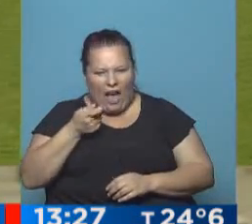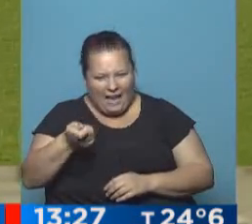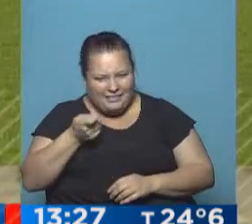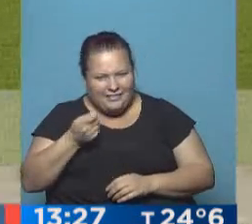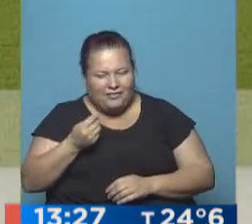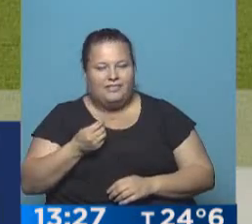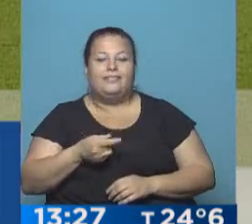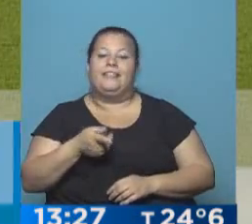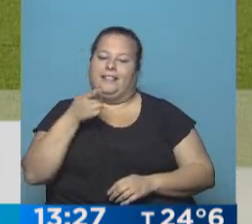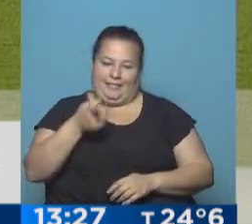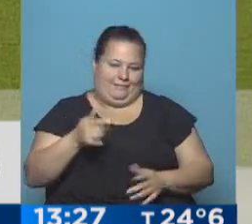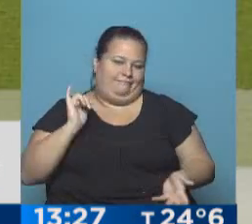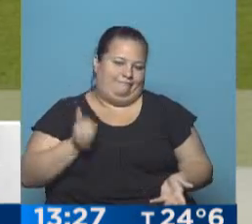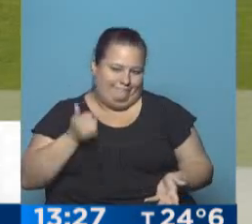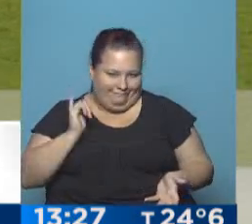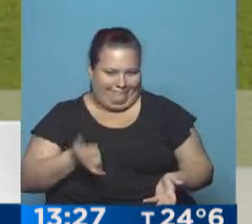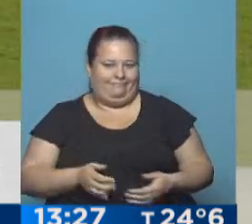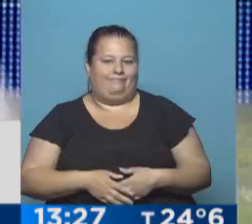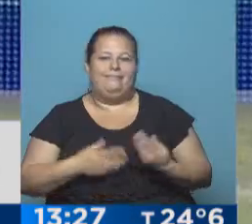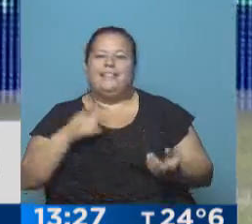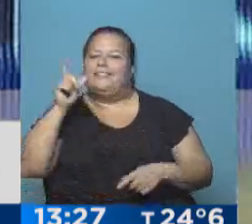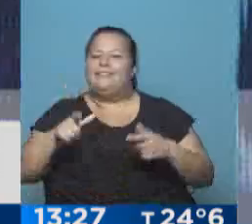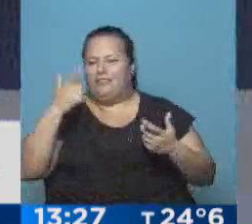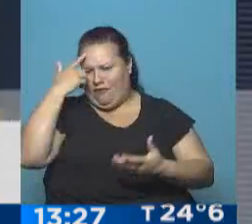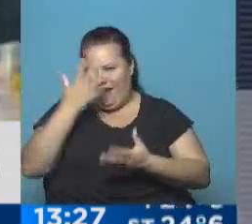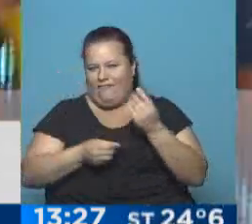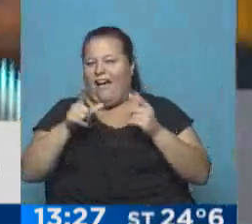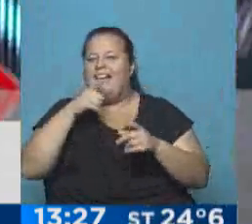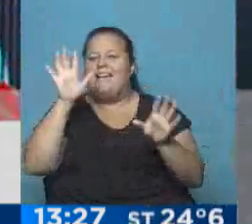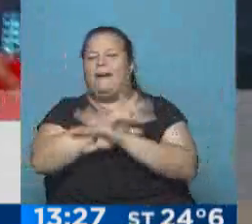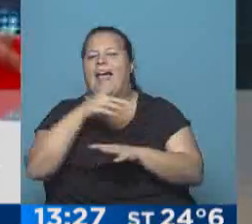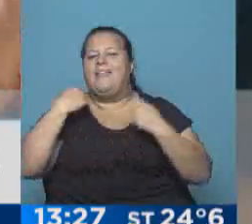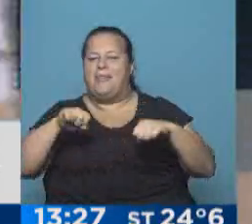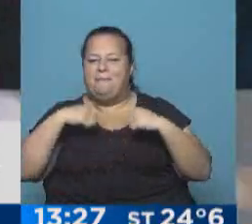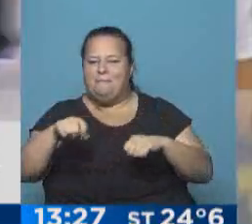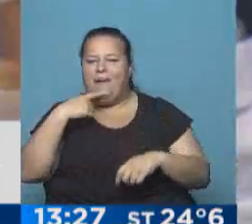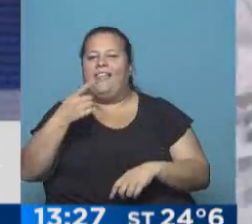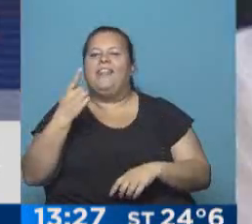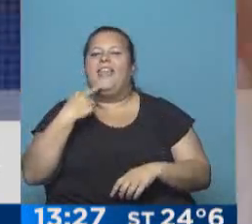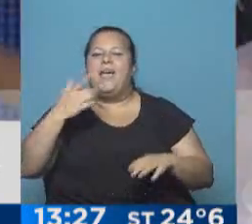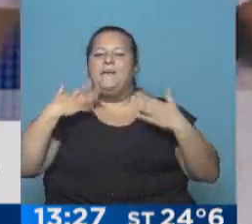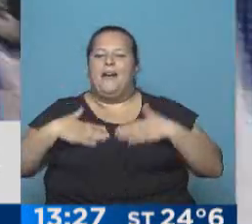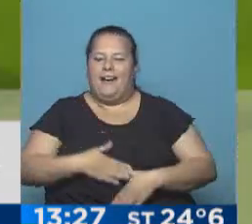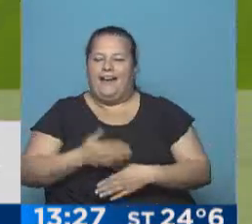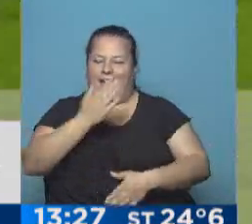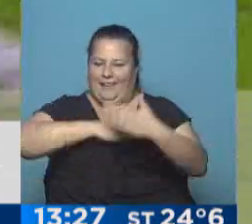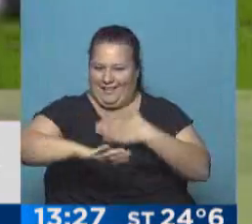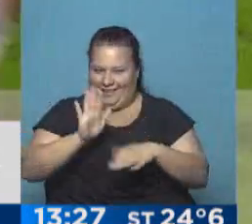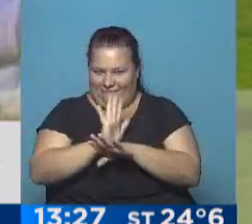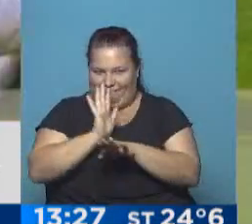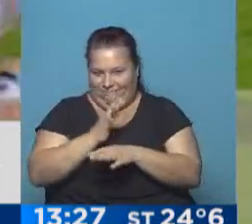asesino sueldo. Y acá son, asesino, no. Hay gente que se confundió de deporte, que debería haber comprado un kimono y estar